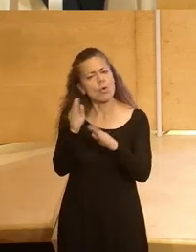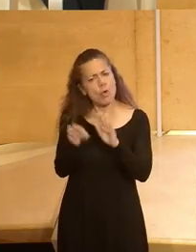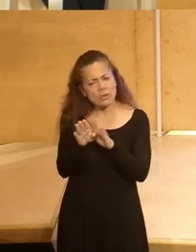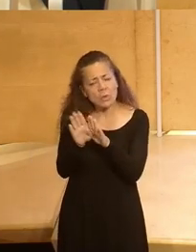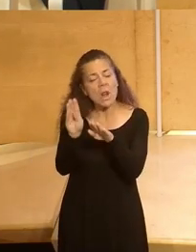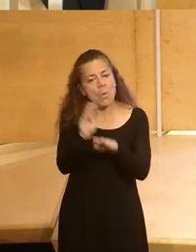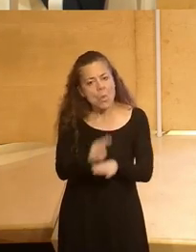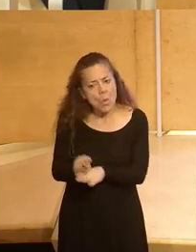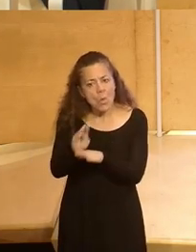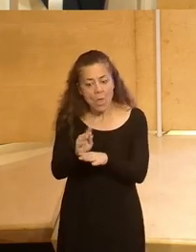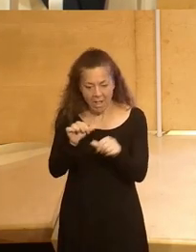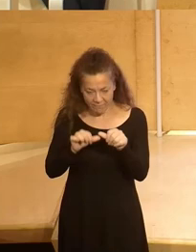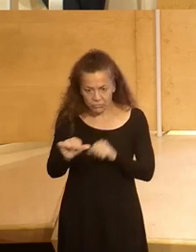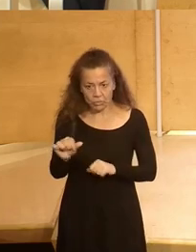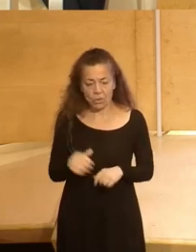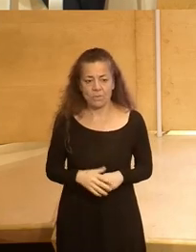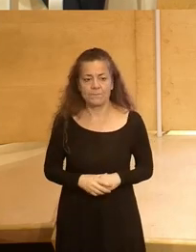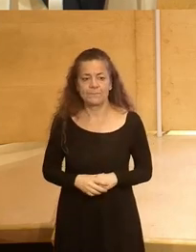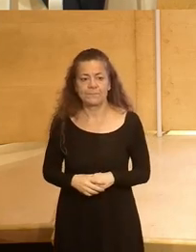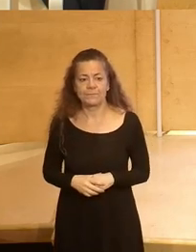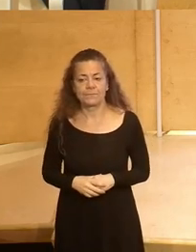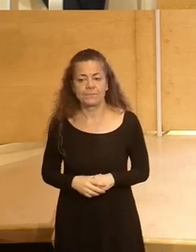a futuro y